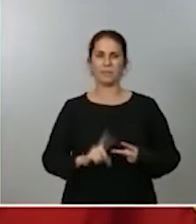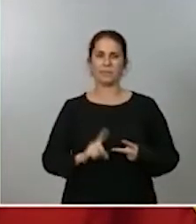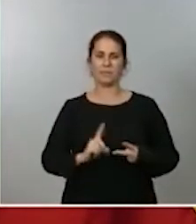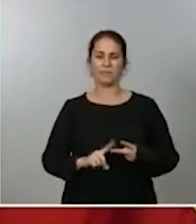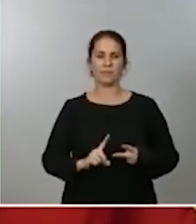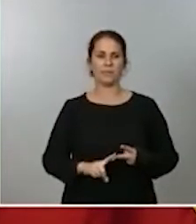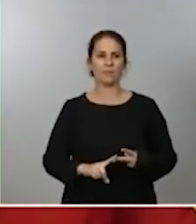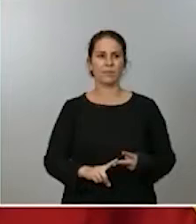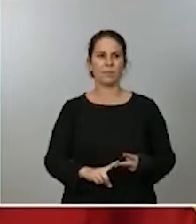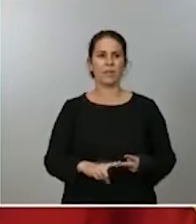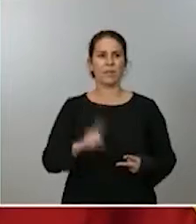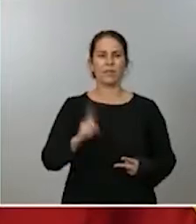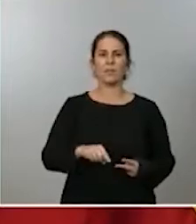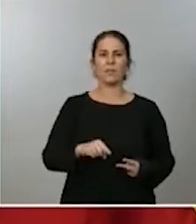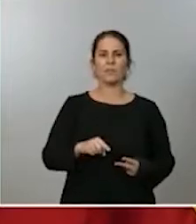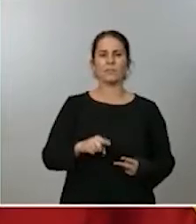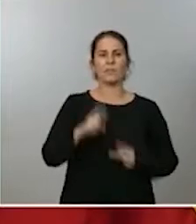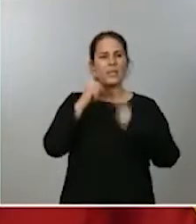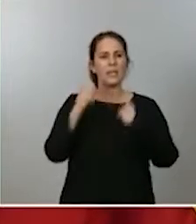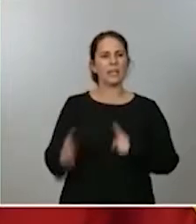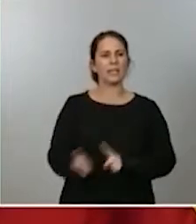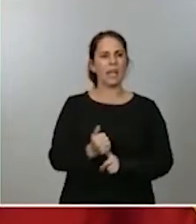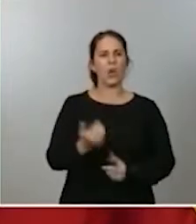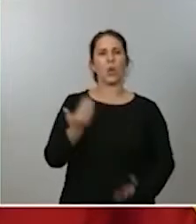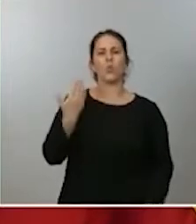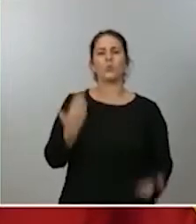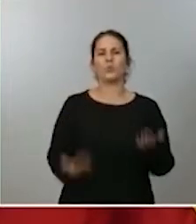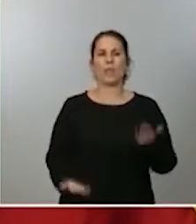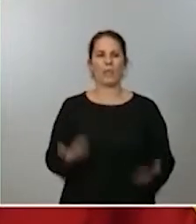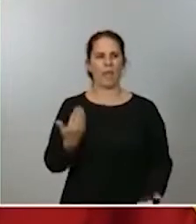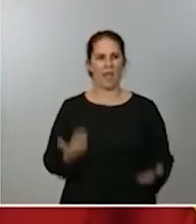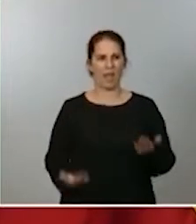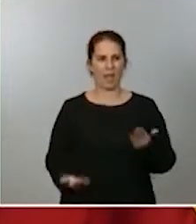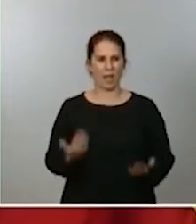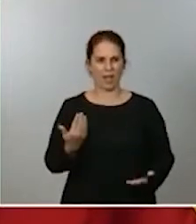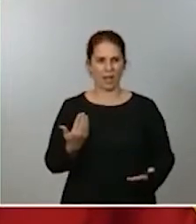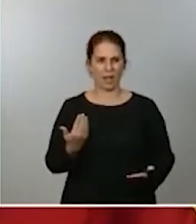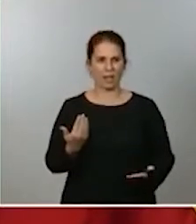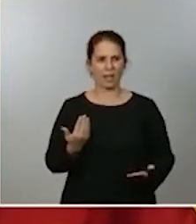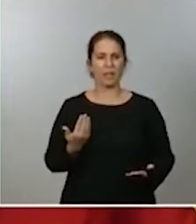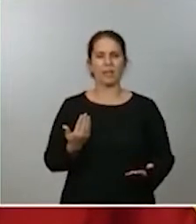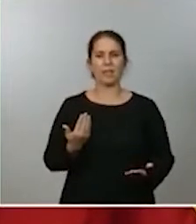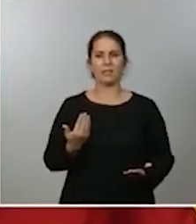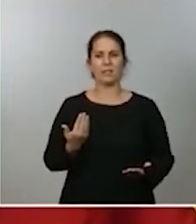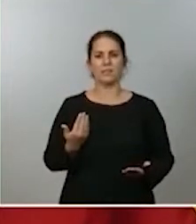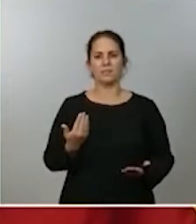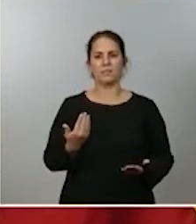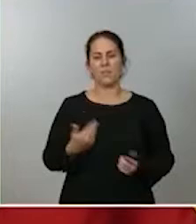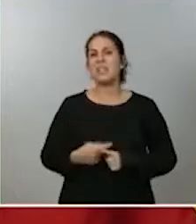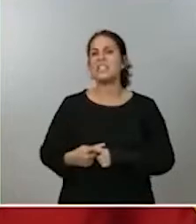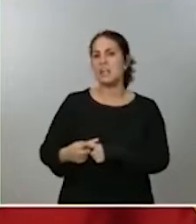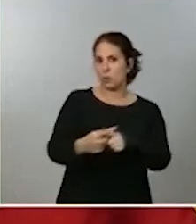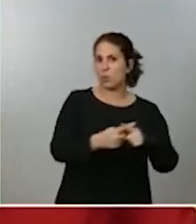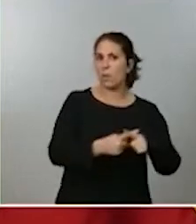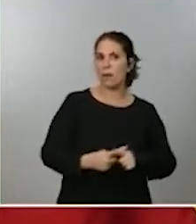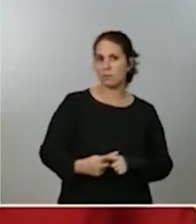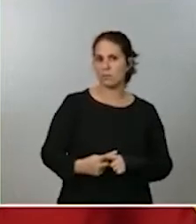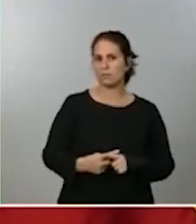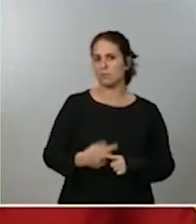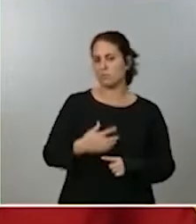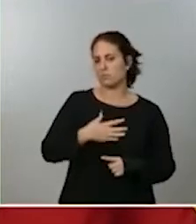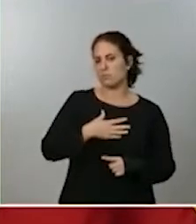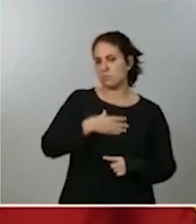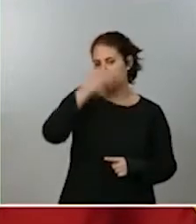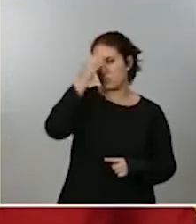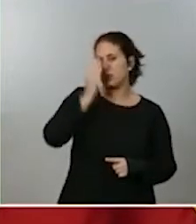justicia distributiva por así decirlo yo creo que el término es correcto y se puede aplicar a la cadena alimentaria en